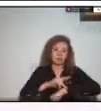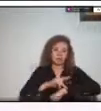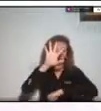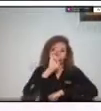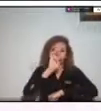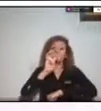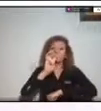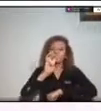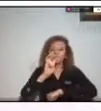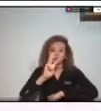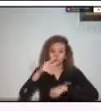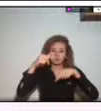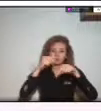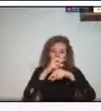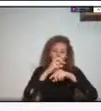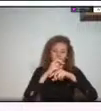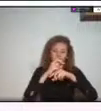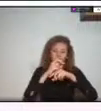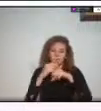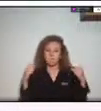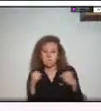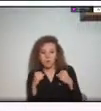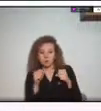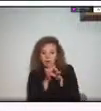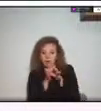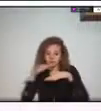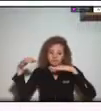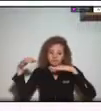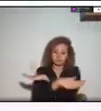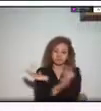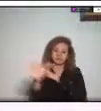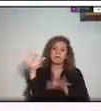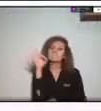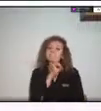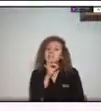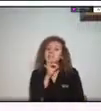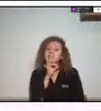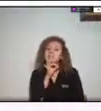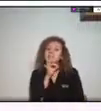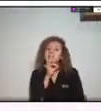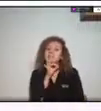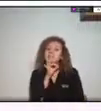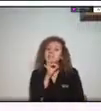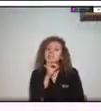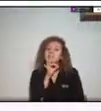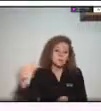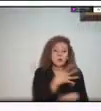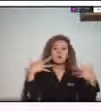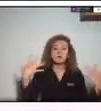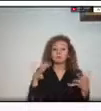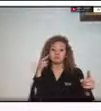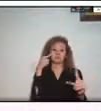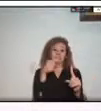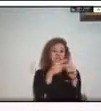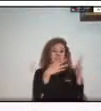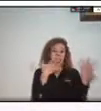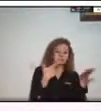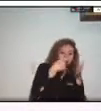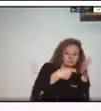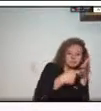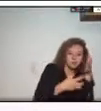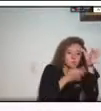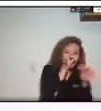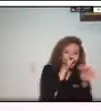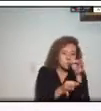como las implementadas en el río Cravo Sur enfocadas al control de erosión y estabilización de orillas o márgenes e